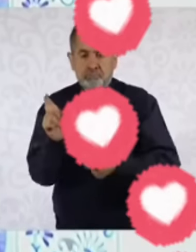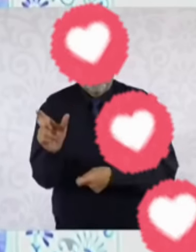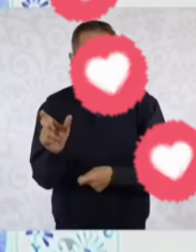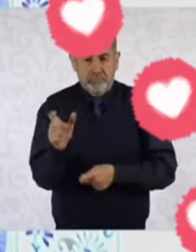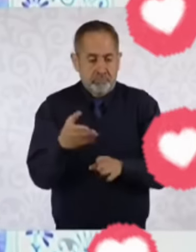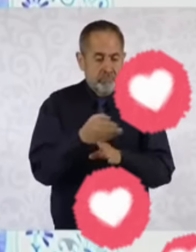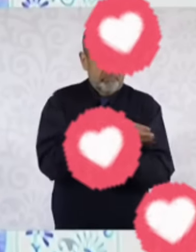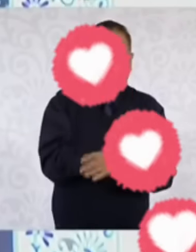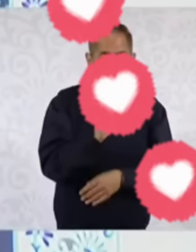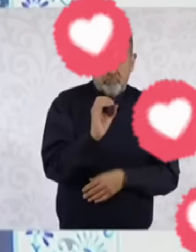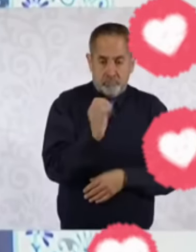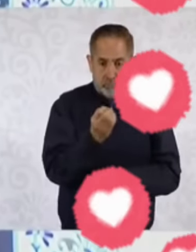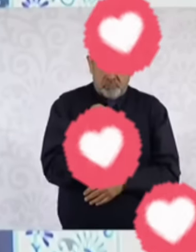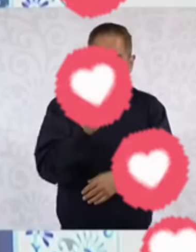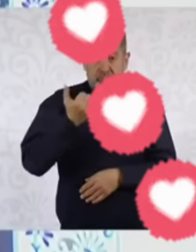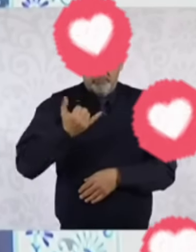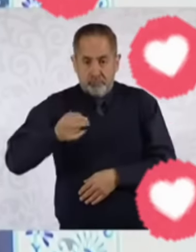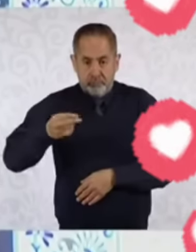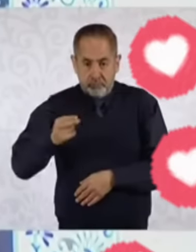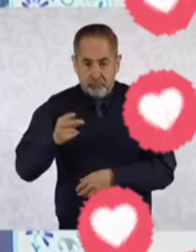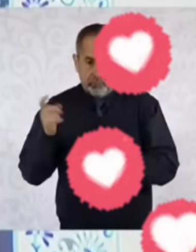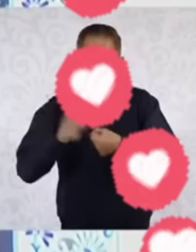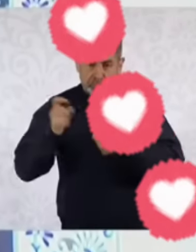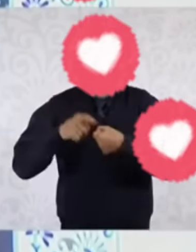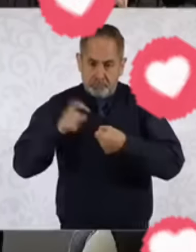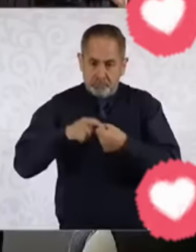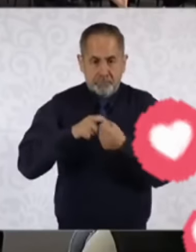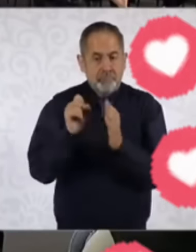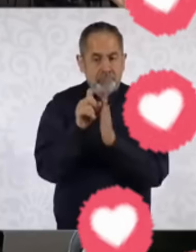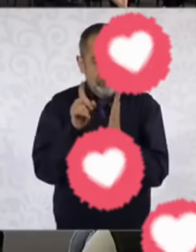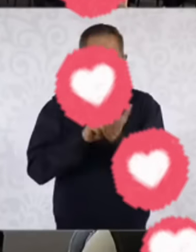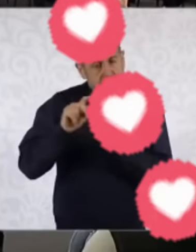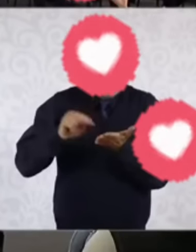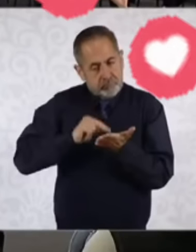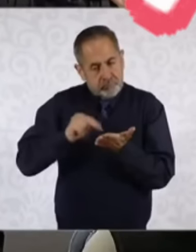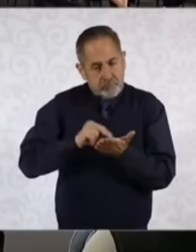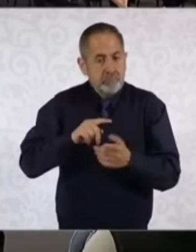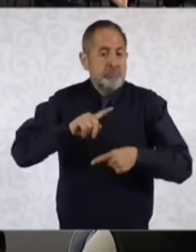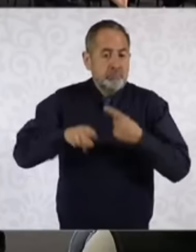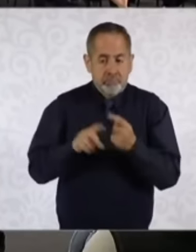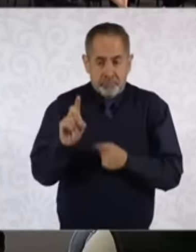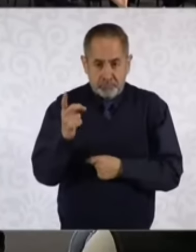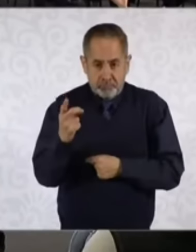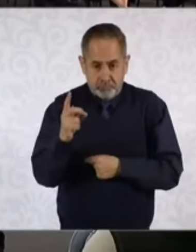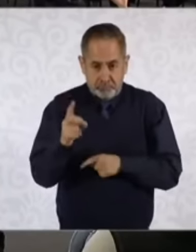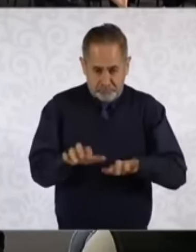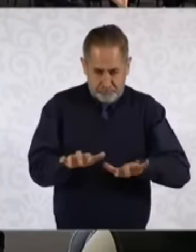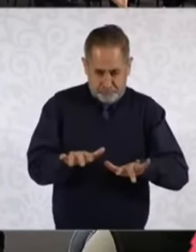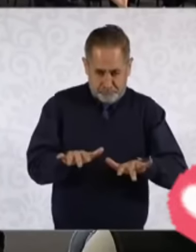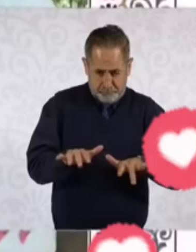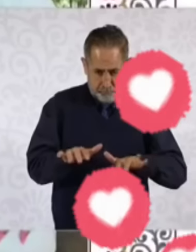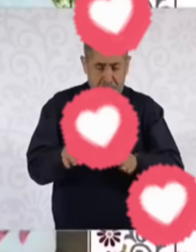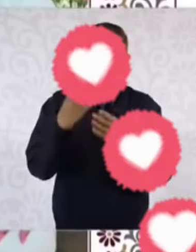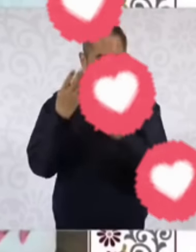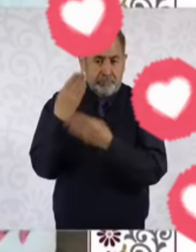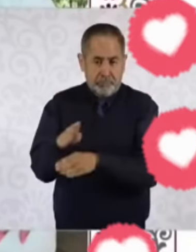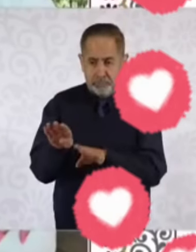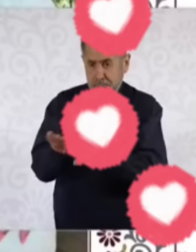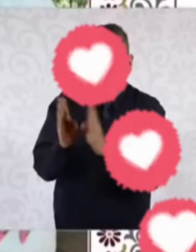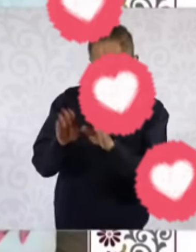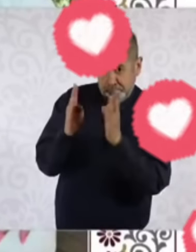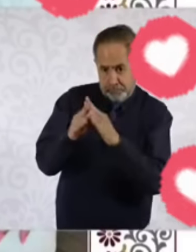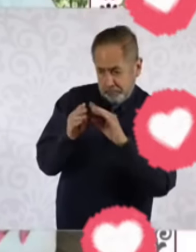entre octubre y noviembre, procesaremos en diciembre la apertura de cuentas y las tarjetas, y en enero estaremos